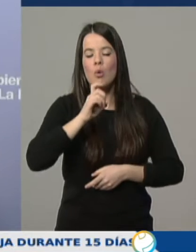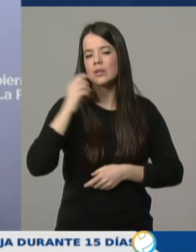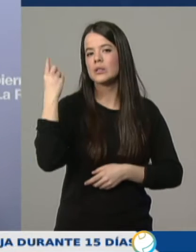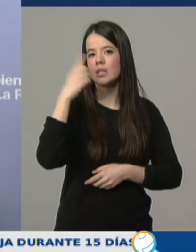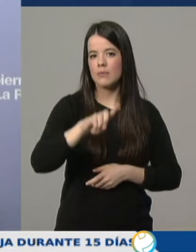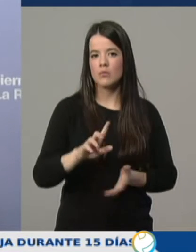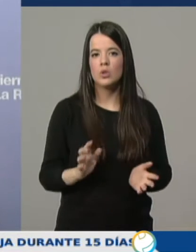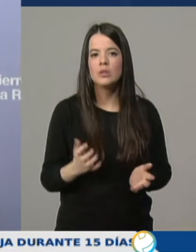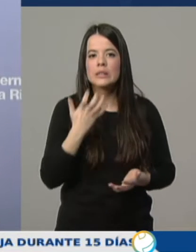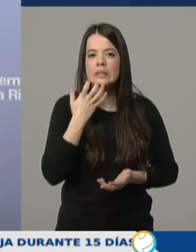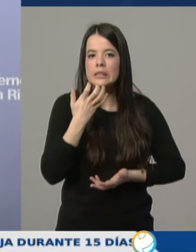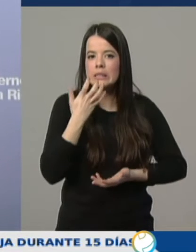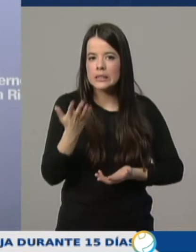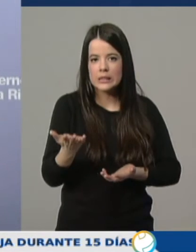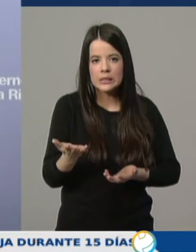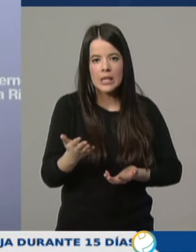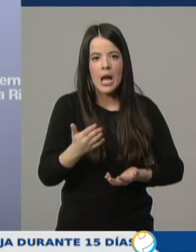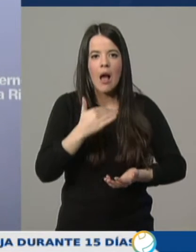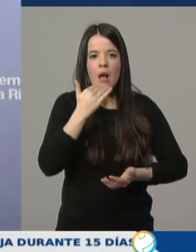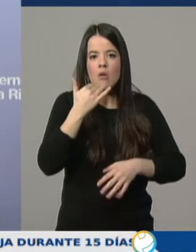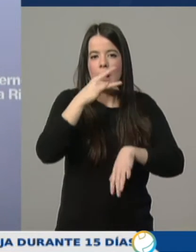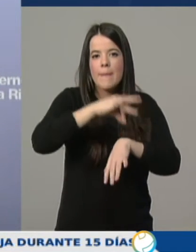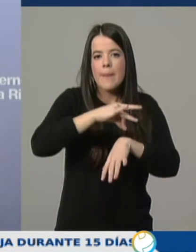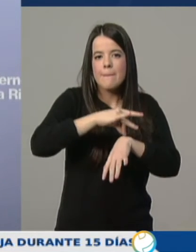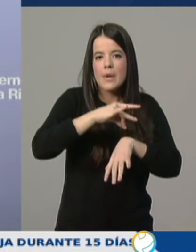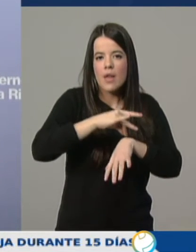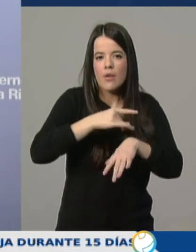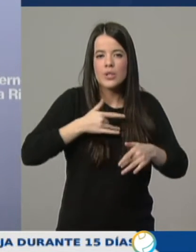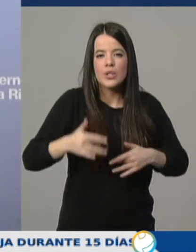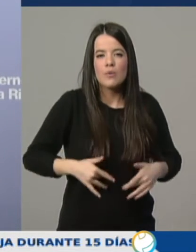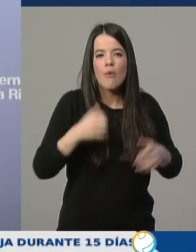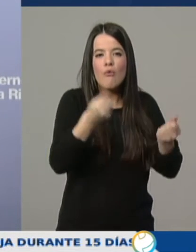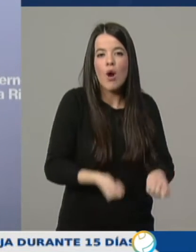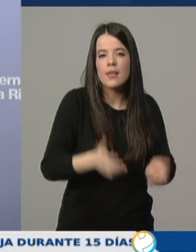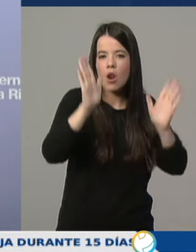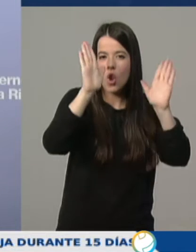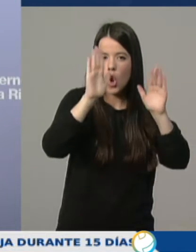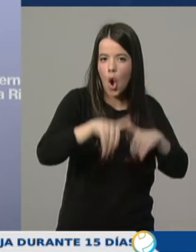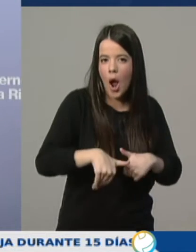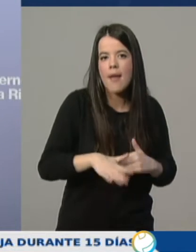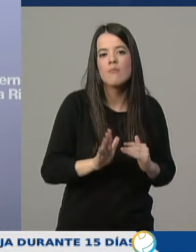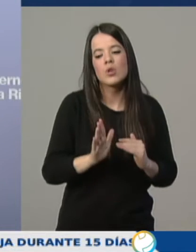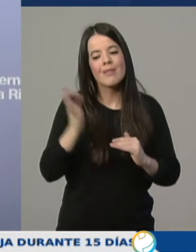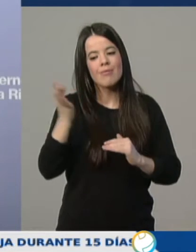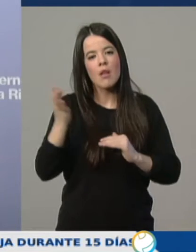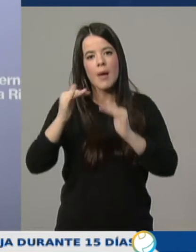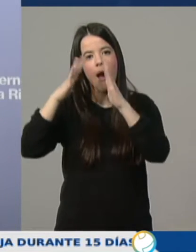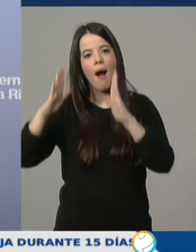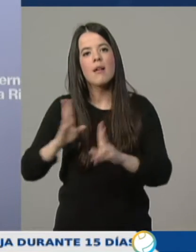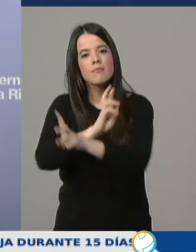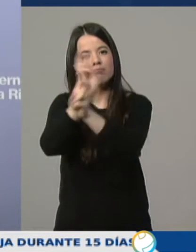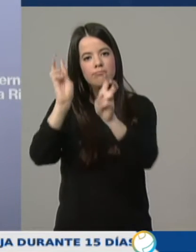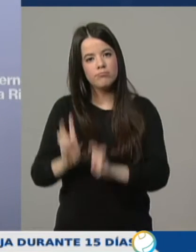si no se presenta una clínica complicada, quedarse en el domicilio y estar en casa